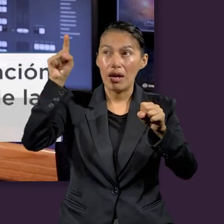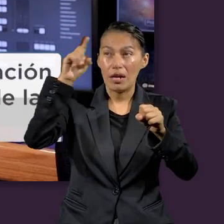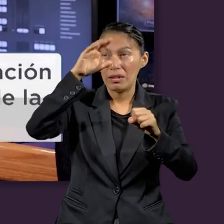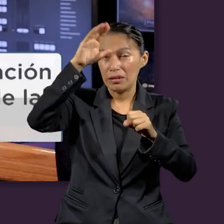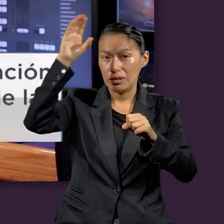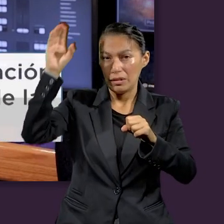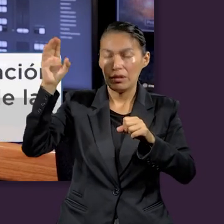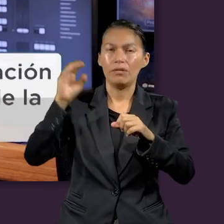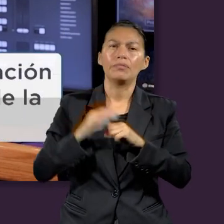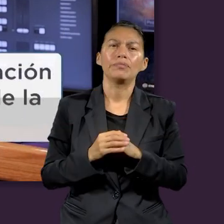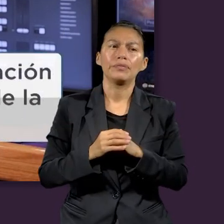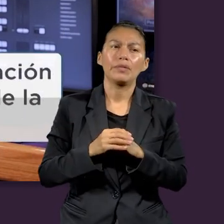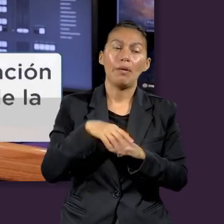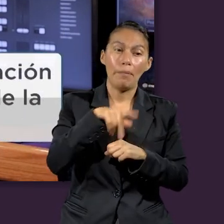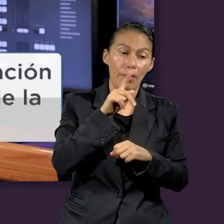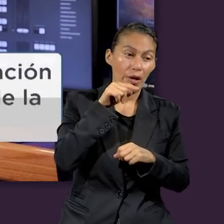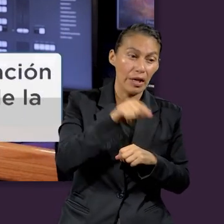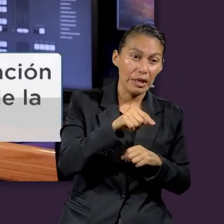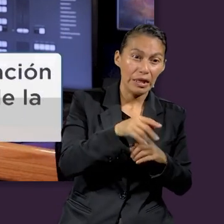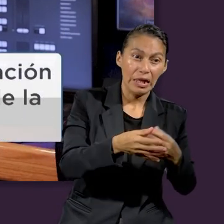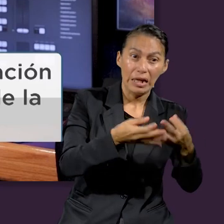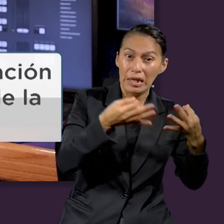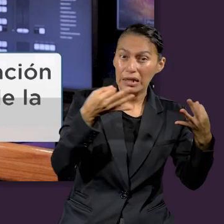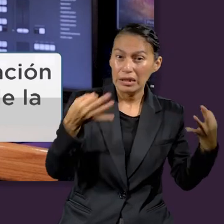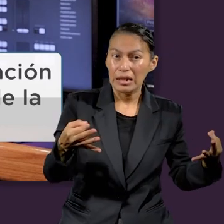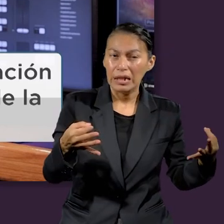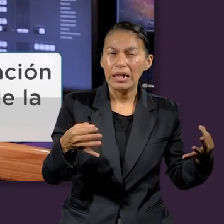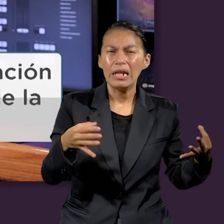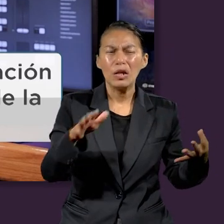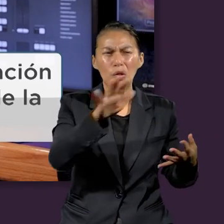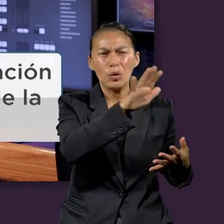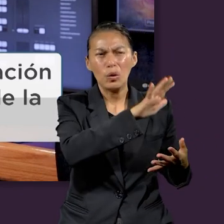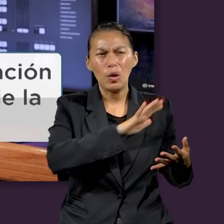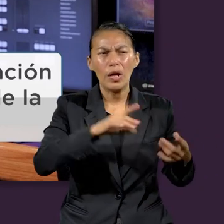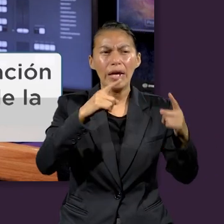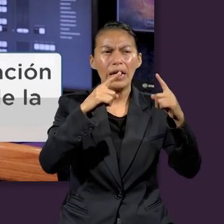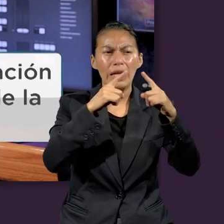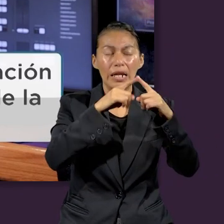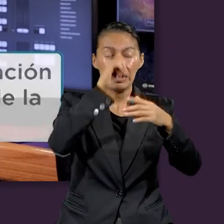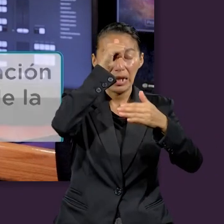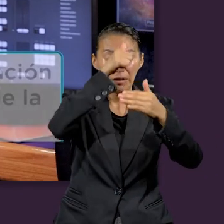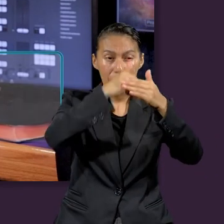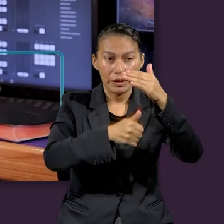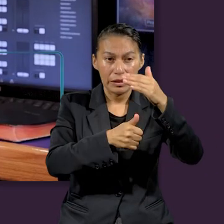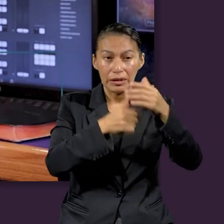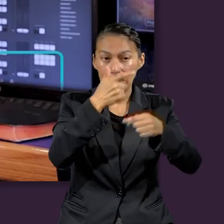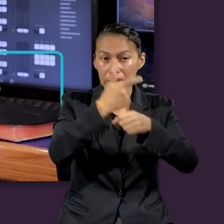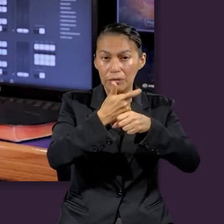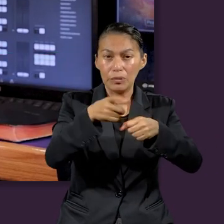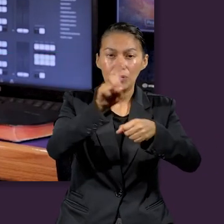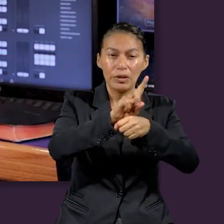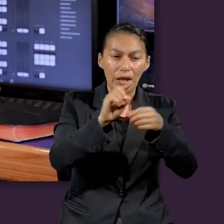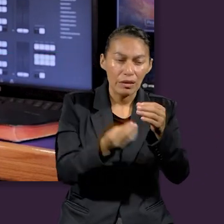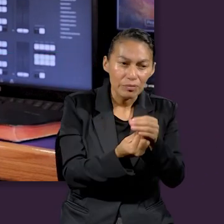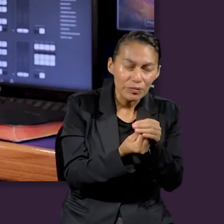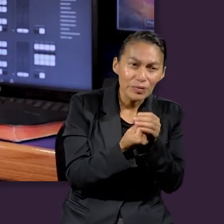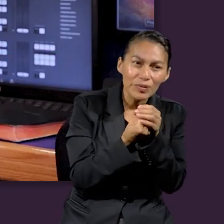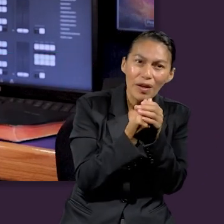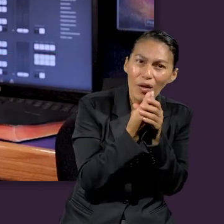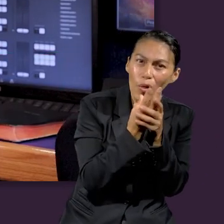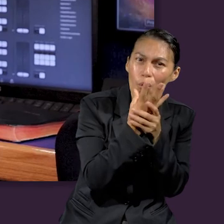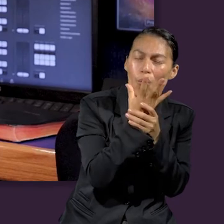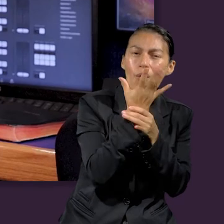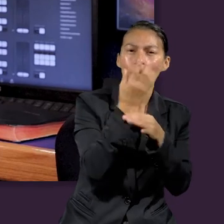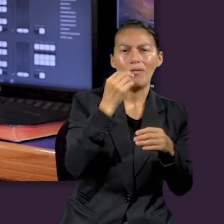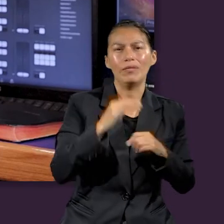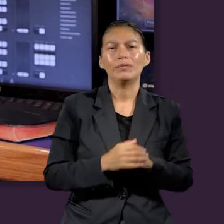celestial, sino también el surgimiento de la iglesia adventista del séptimo día, como remanente del pueblo de Dios hacia el final de